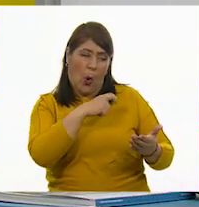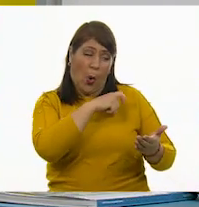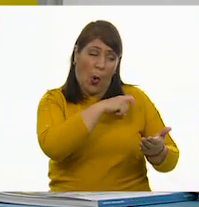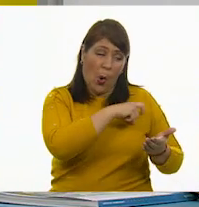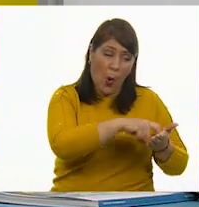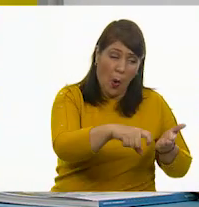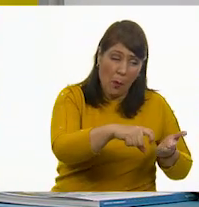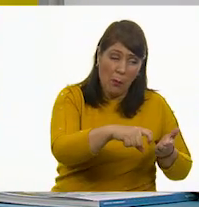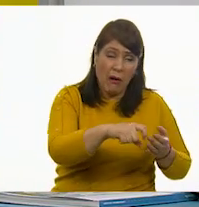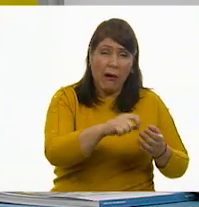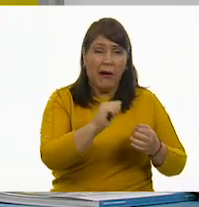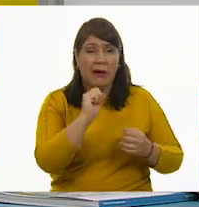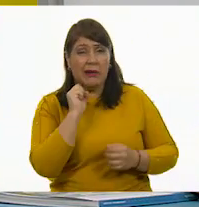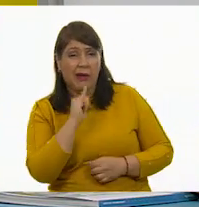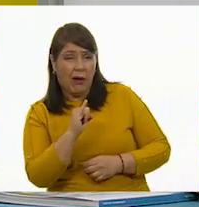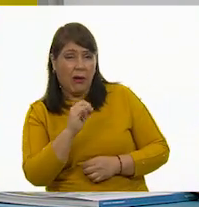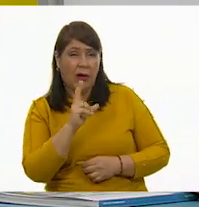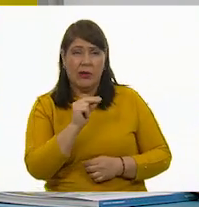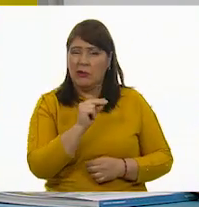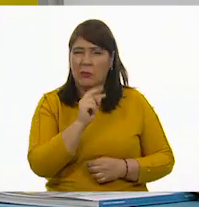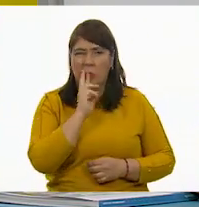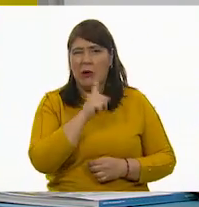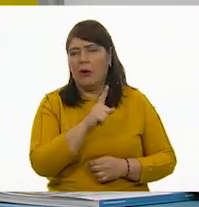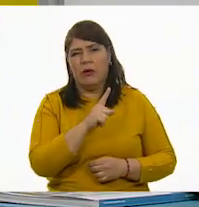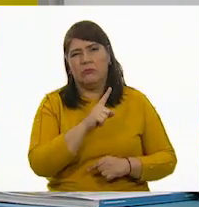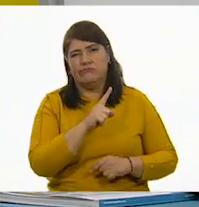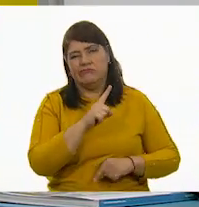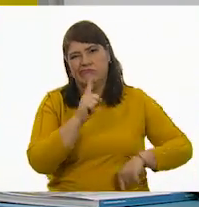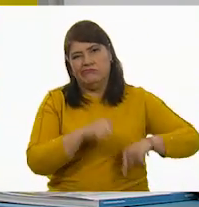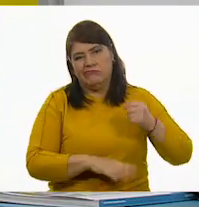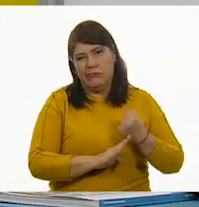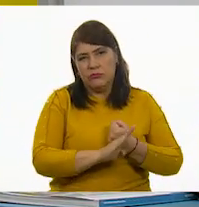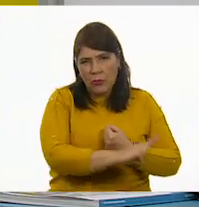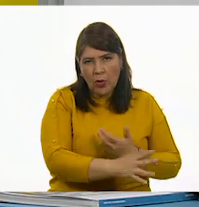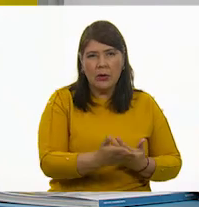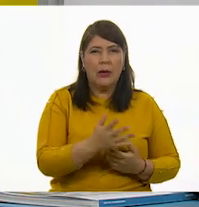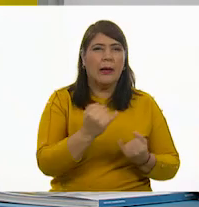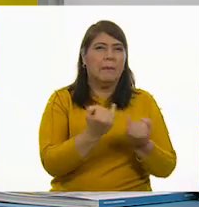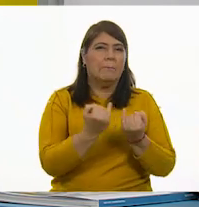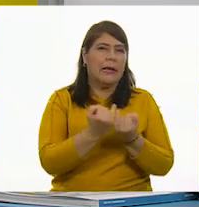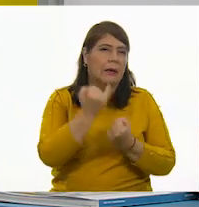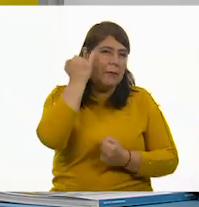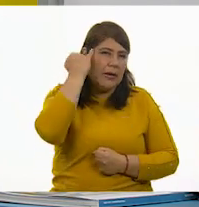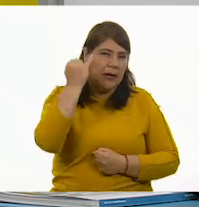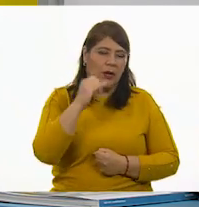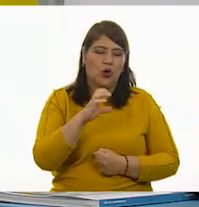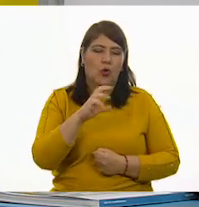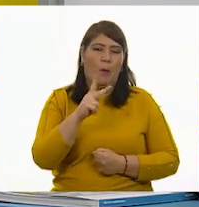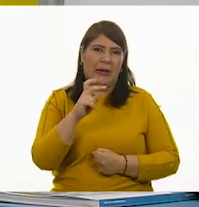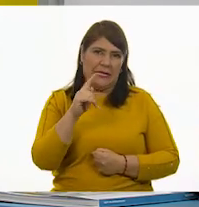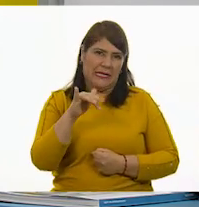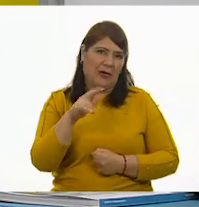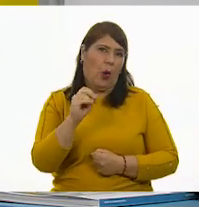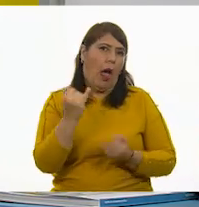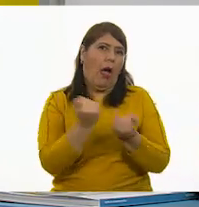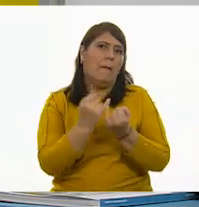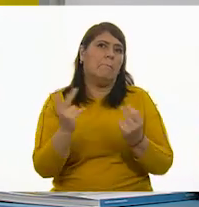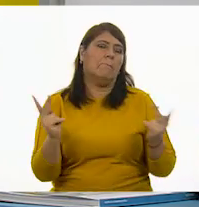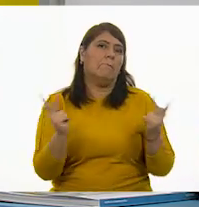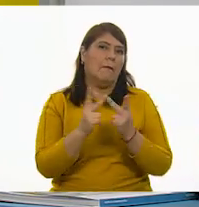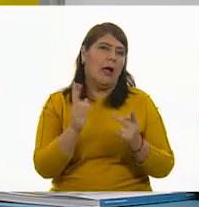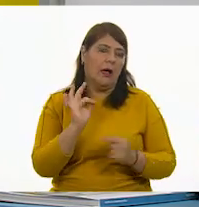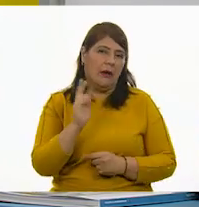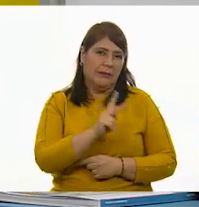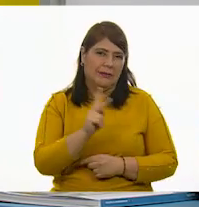adquirir un producto o no me está conveniendo. Si no, nos va a pasar lo que le pasó a Cupertino, ¿no? No.